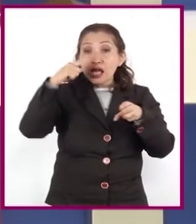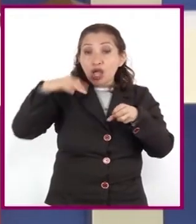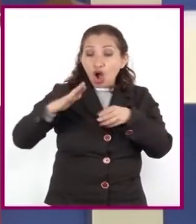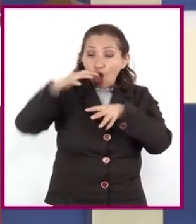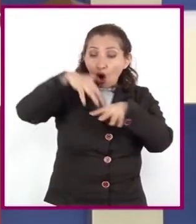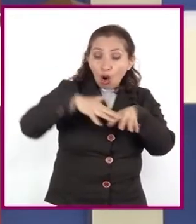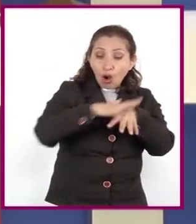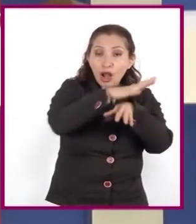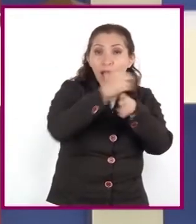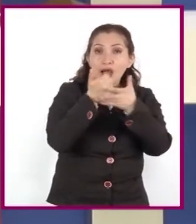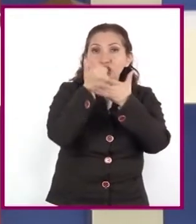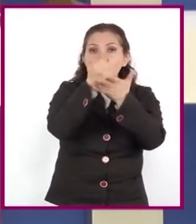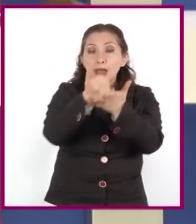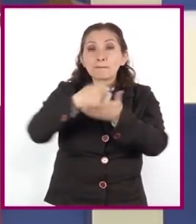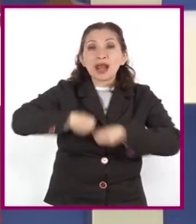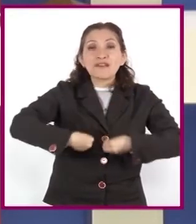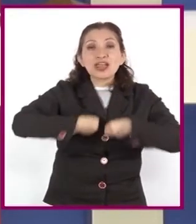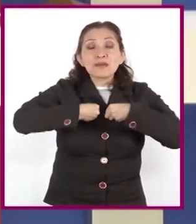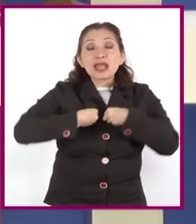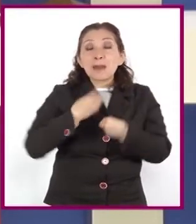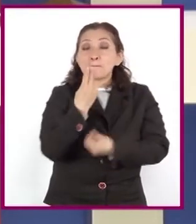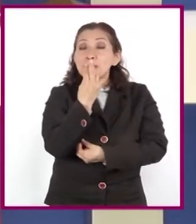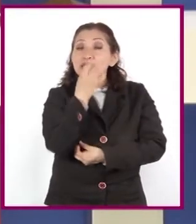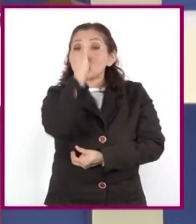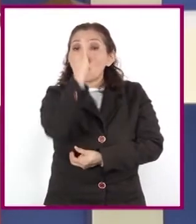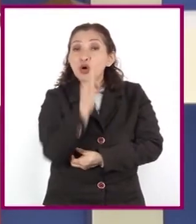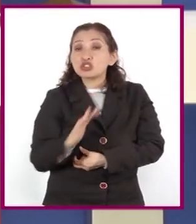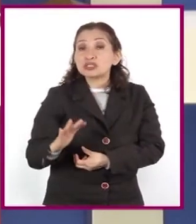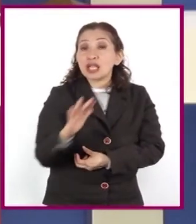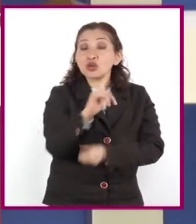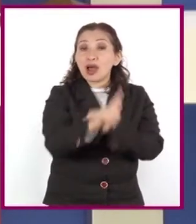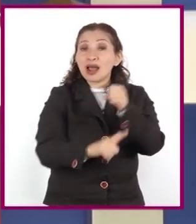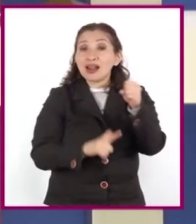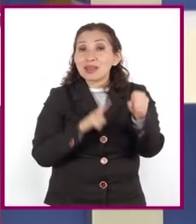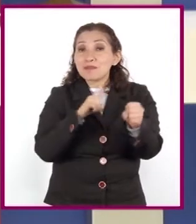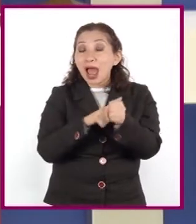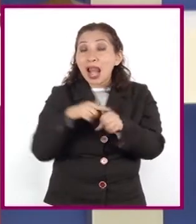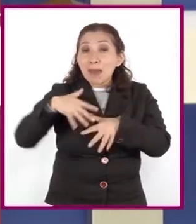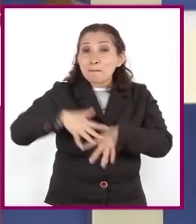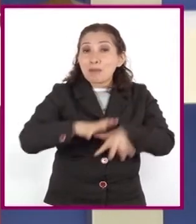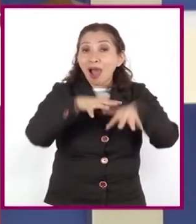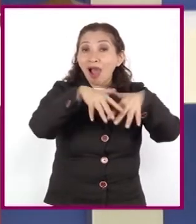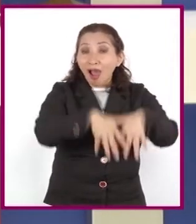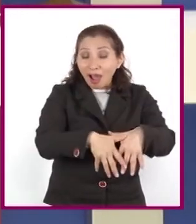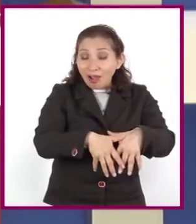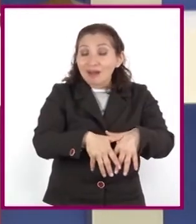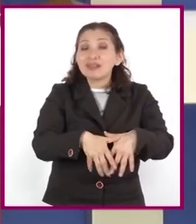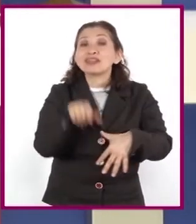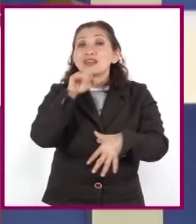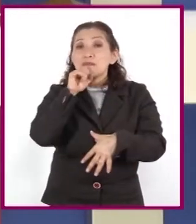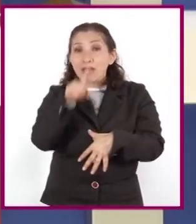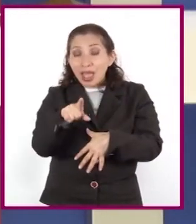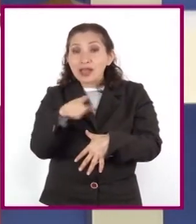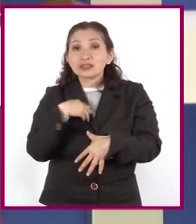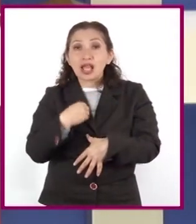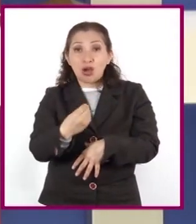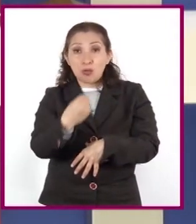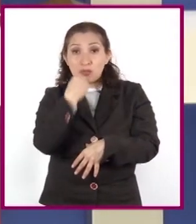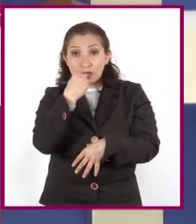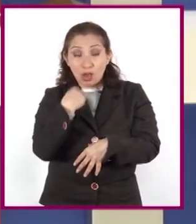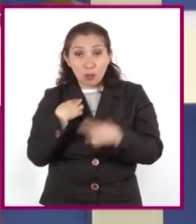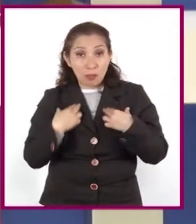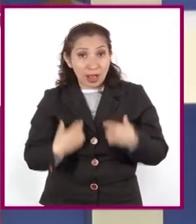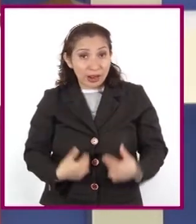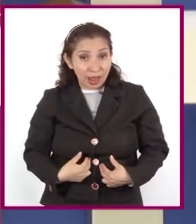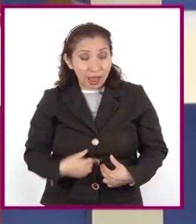Sirven como hábitat para el 25% de las especies marinas. Incluyendo las de consumo humano.